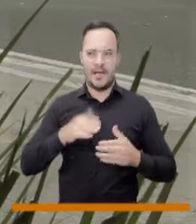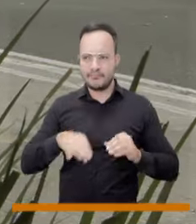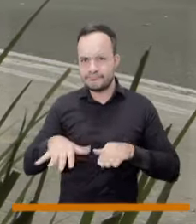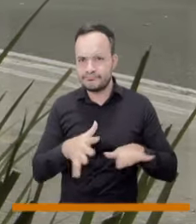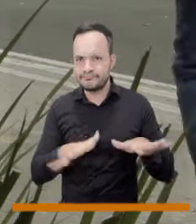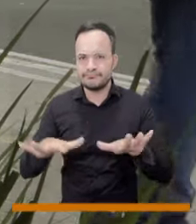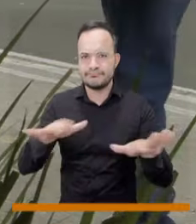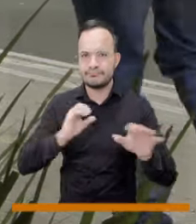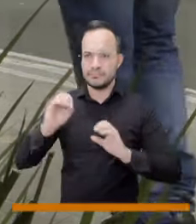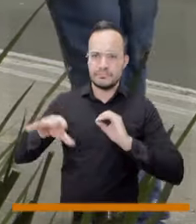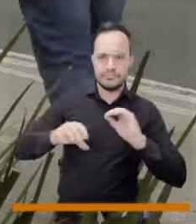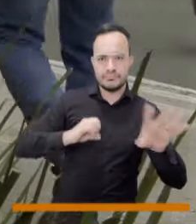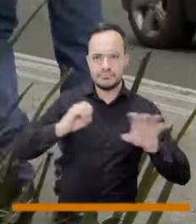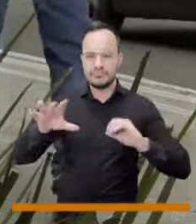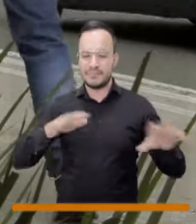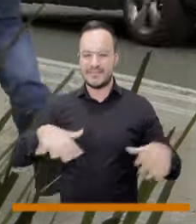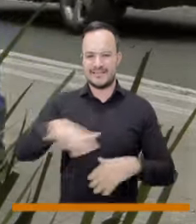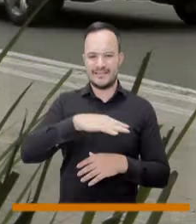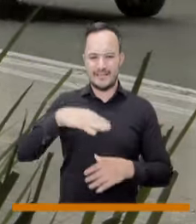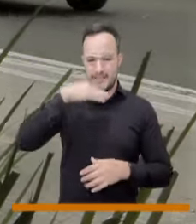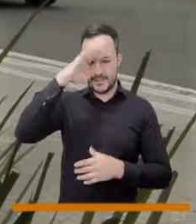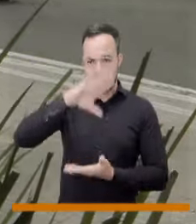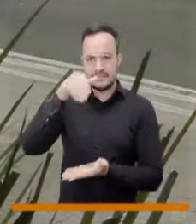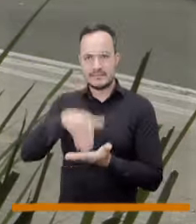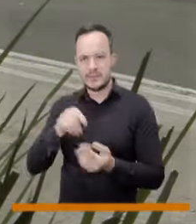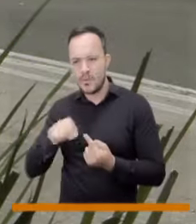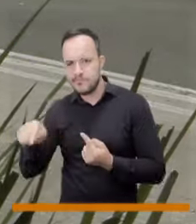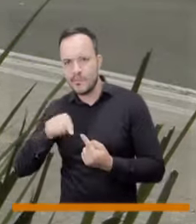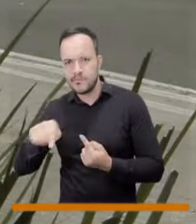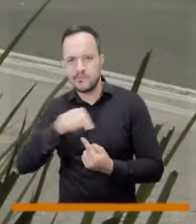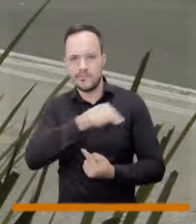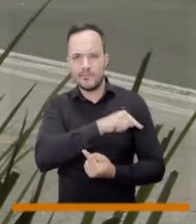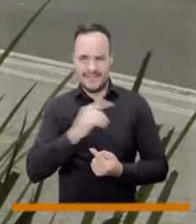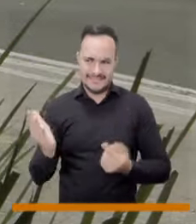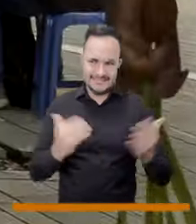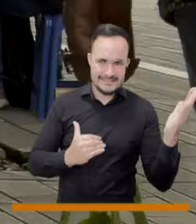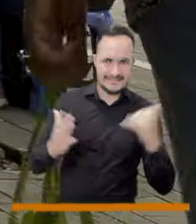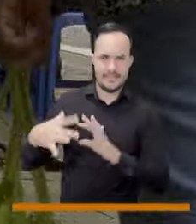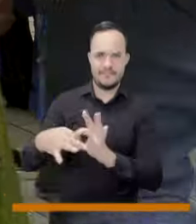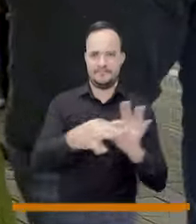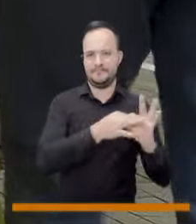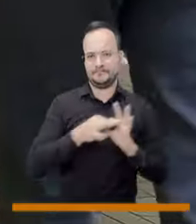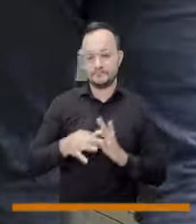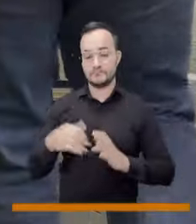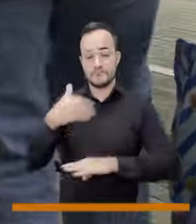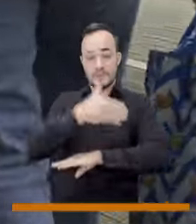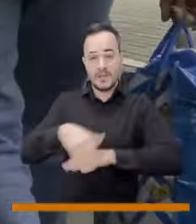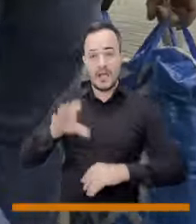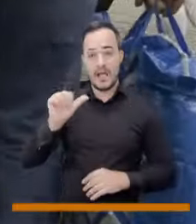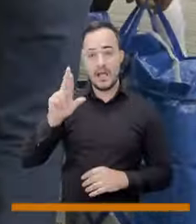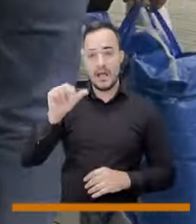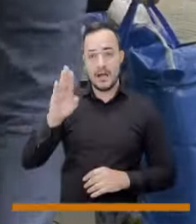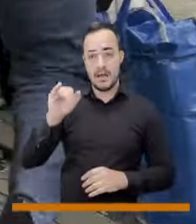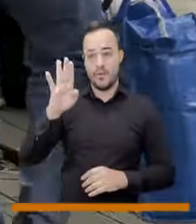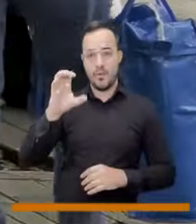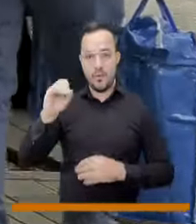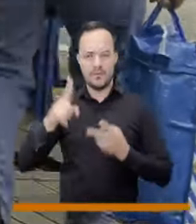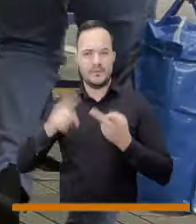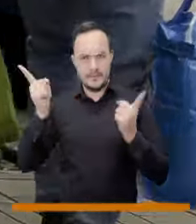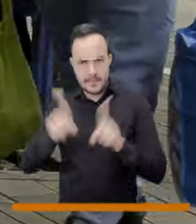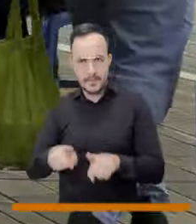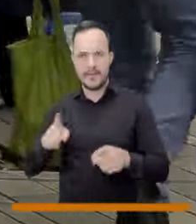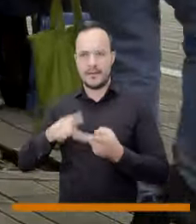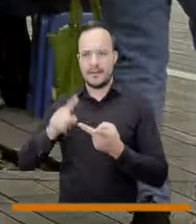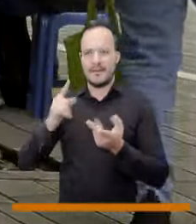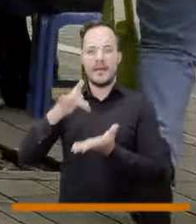serpentear por otros territorios del centro de la ciudad y en efecto queremos llegar no solamente a Carabobos, sino también a Parques del